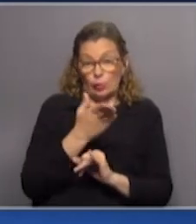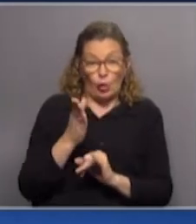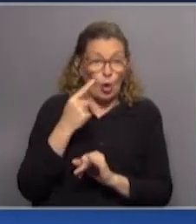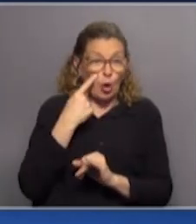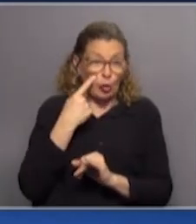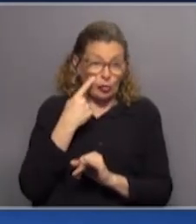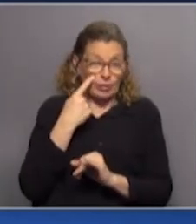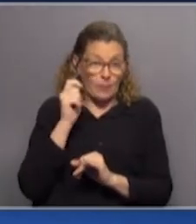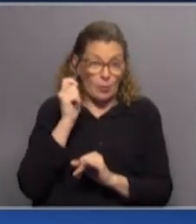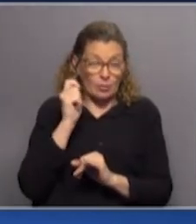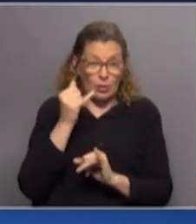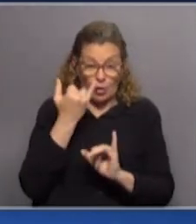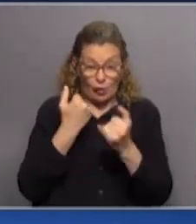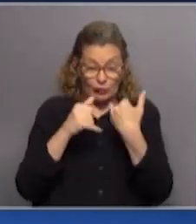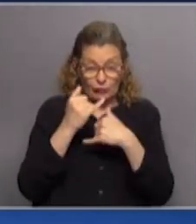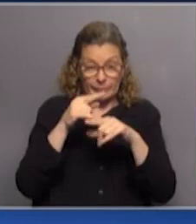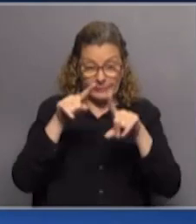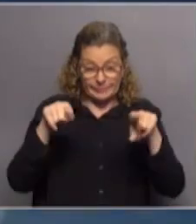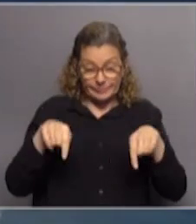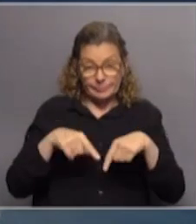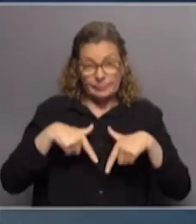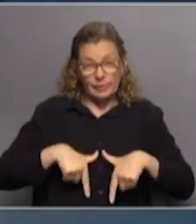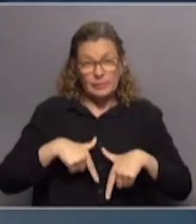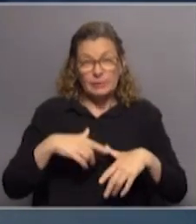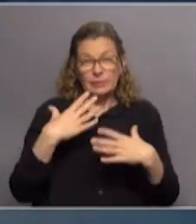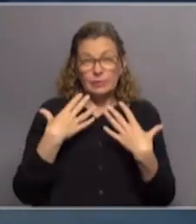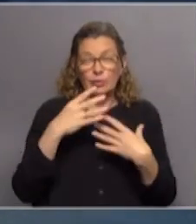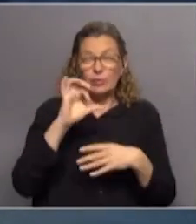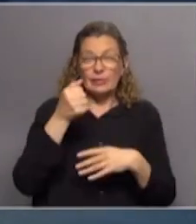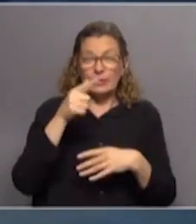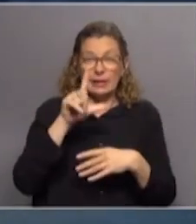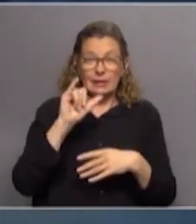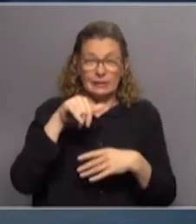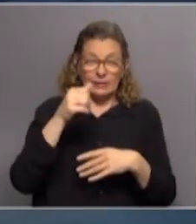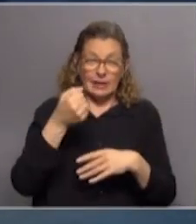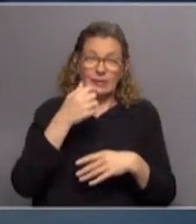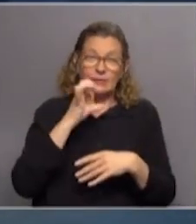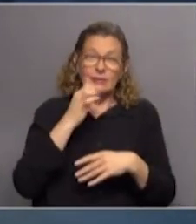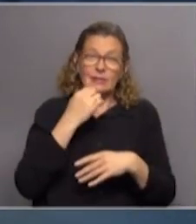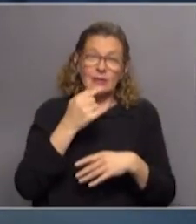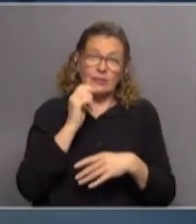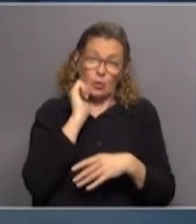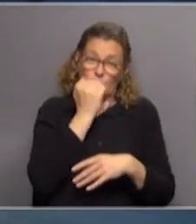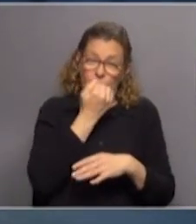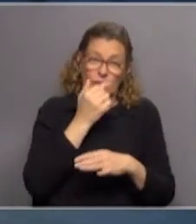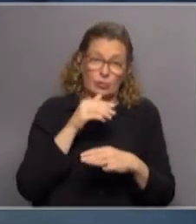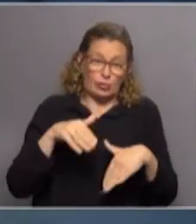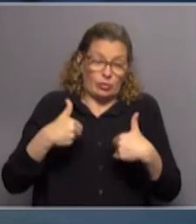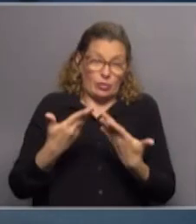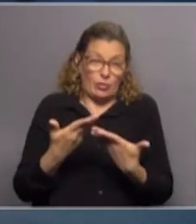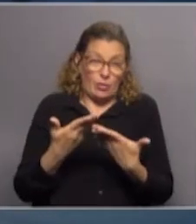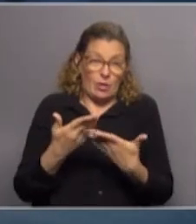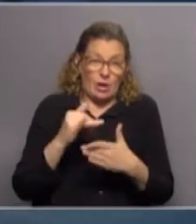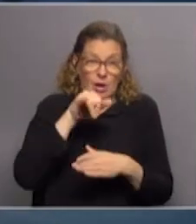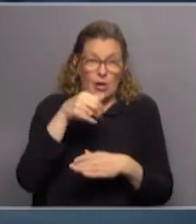conocimiento que los informes que el ministro Salinas declara confidenciales, no se los entregó ni siquiera la